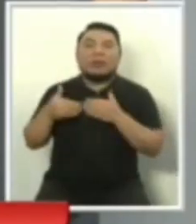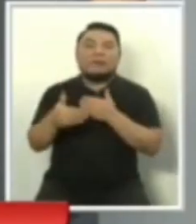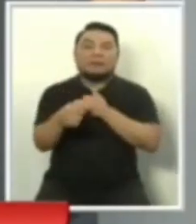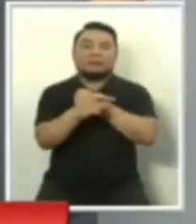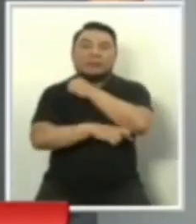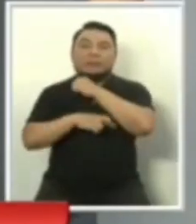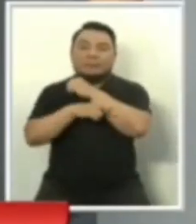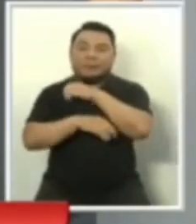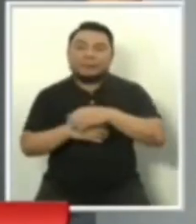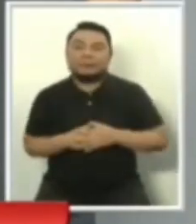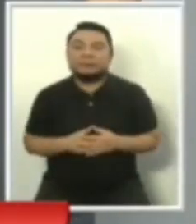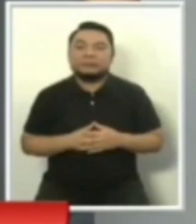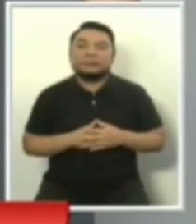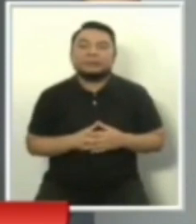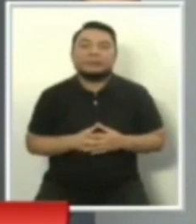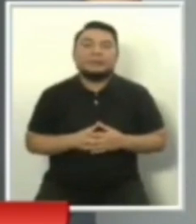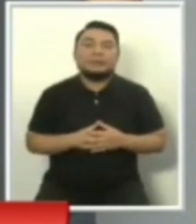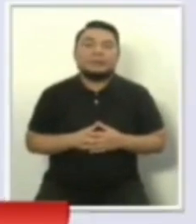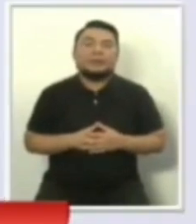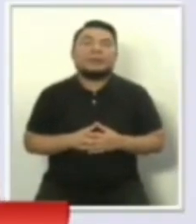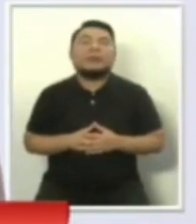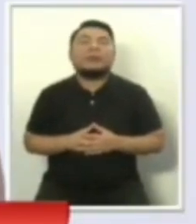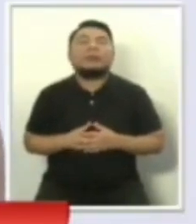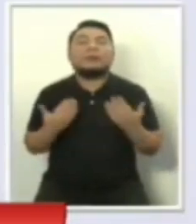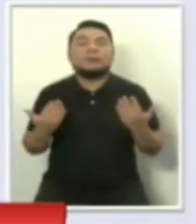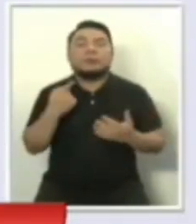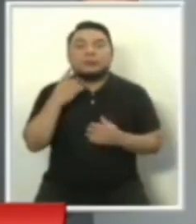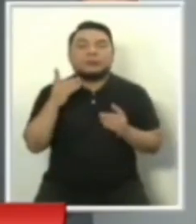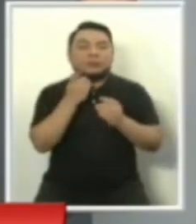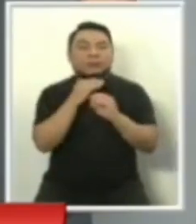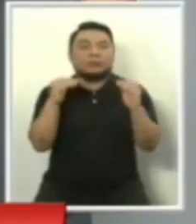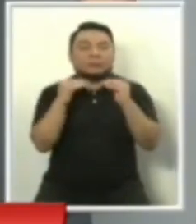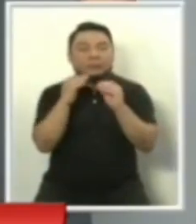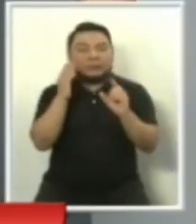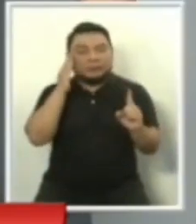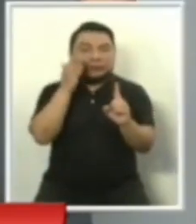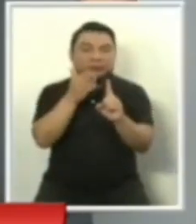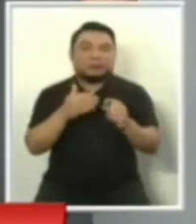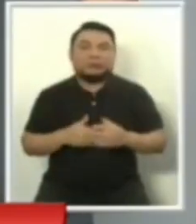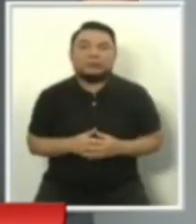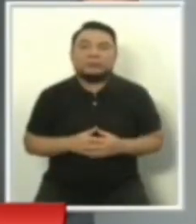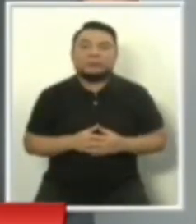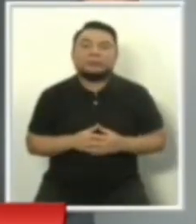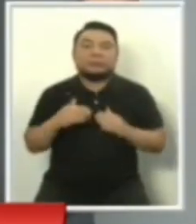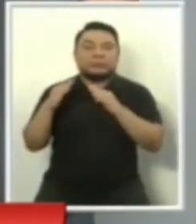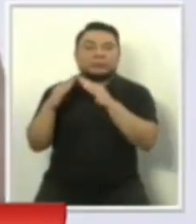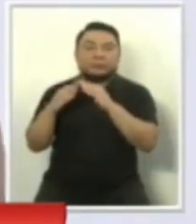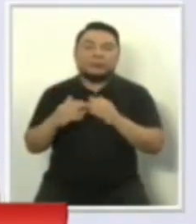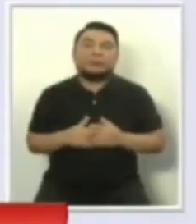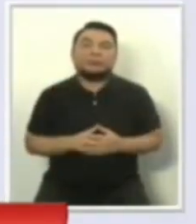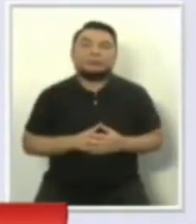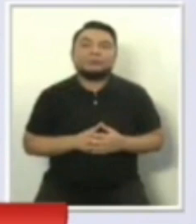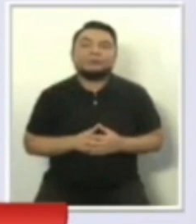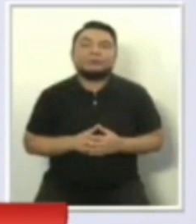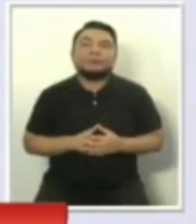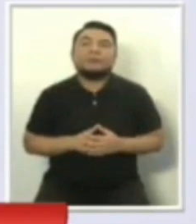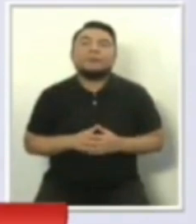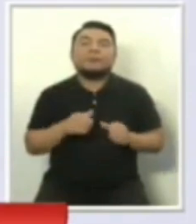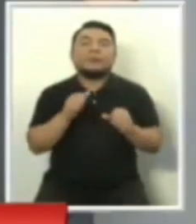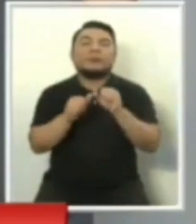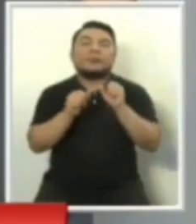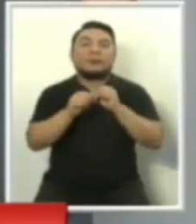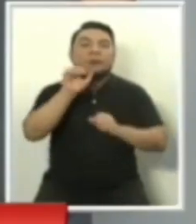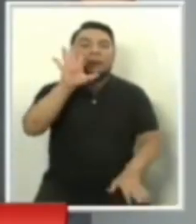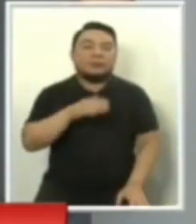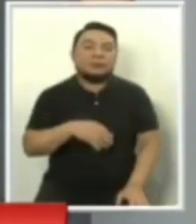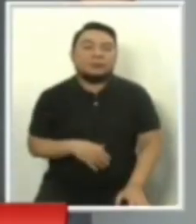Partido de Integración Social, el cuarto, Democracia Directa, Andrés Alcántara es el candidato a la presidencia, el quinto,